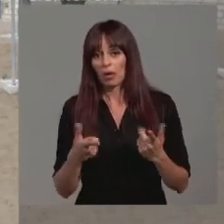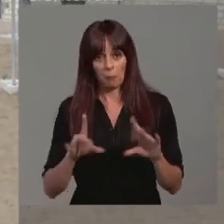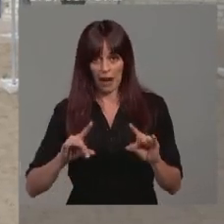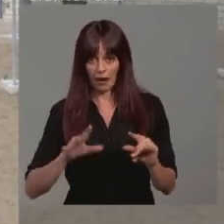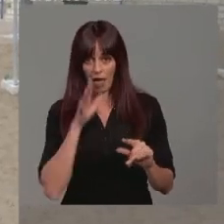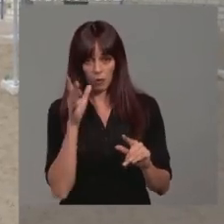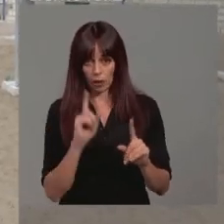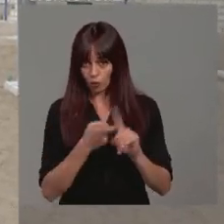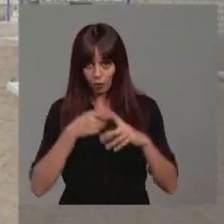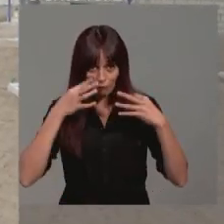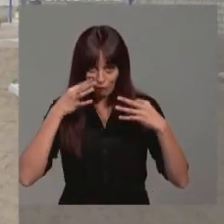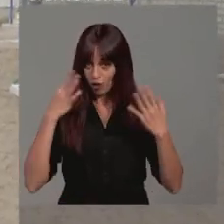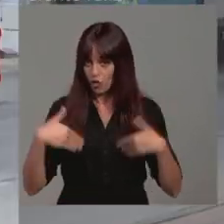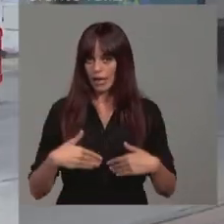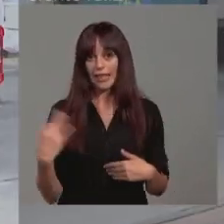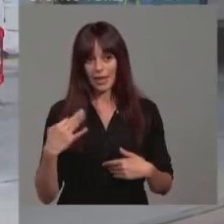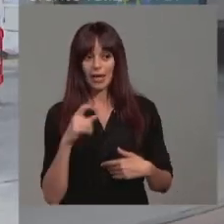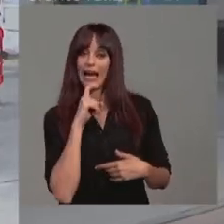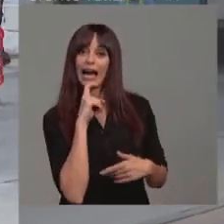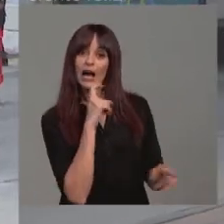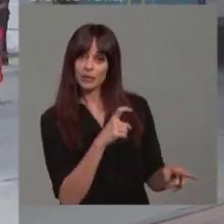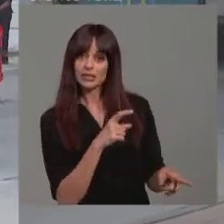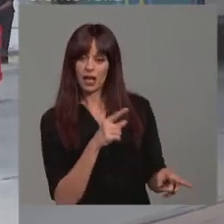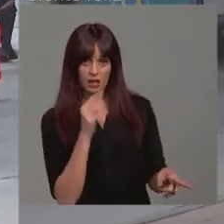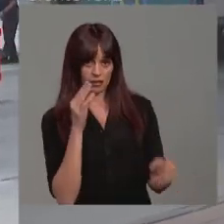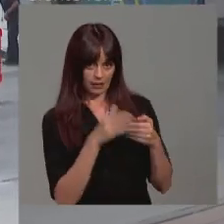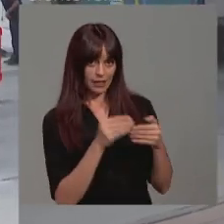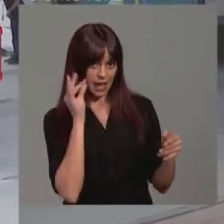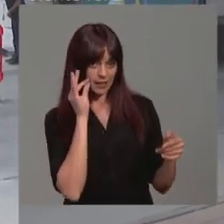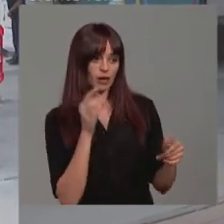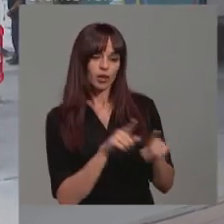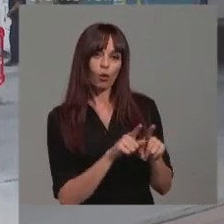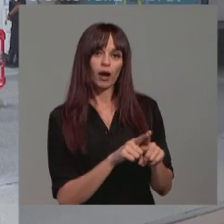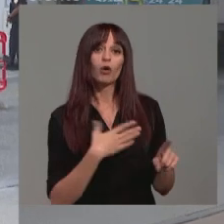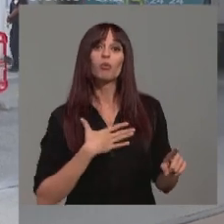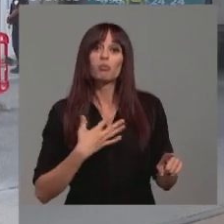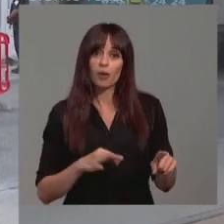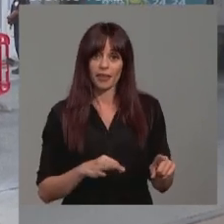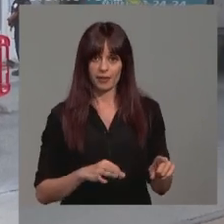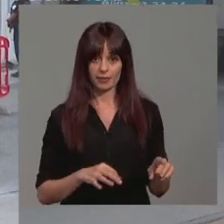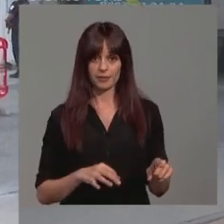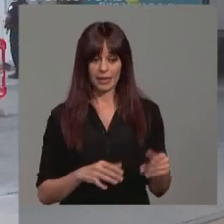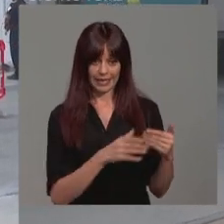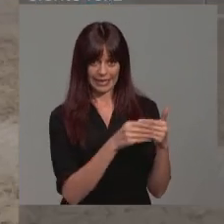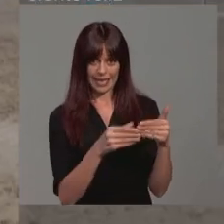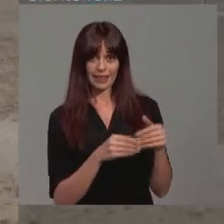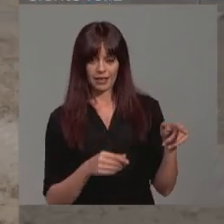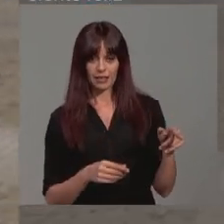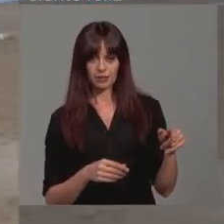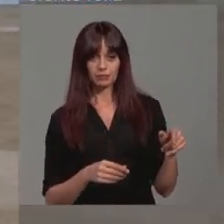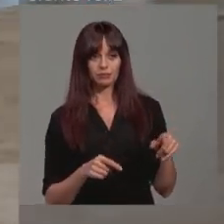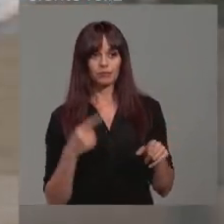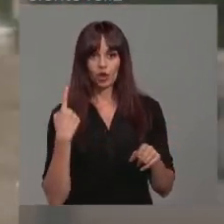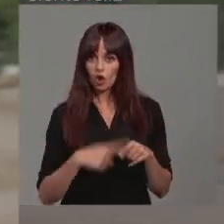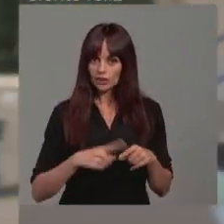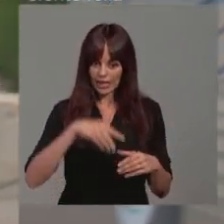¿vale? Pero aquí la cuestión es que la tenían que haber avisado porque hubiesen dado posibilidad a mis representados a sacar, pues bueno,